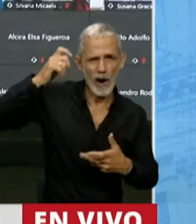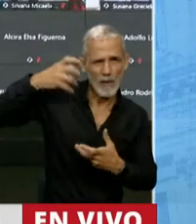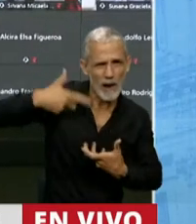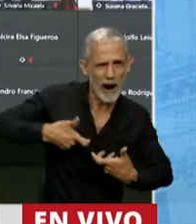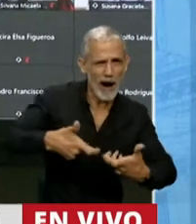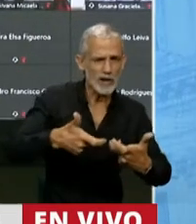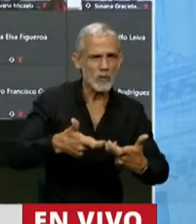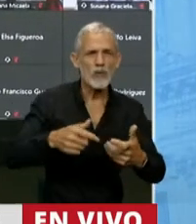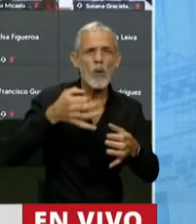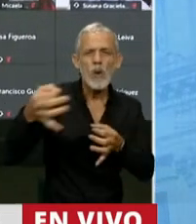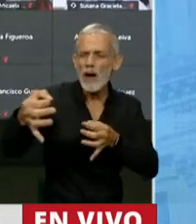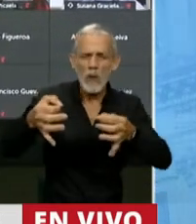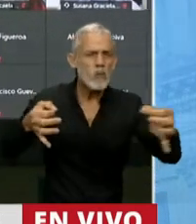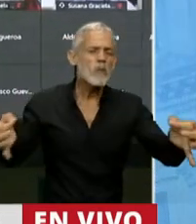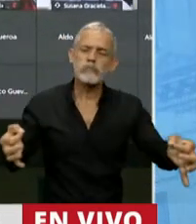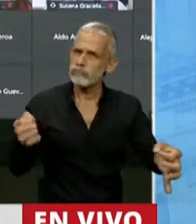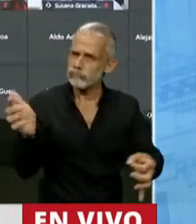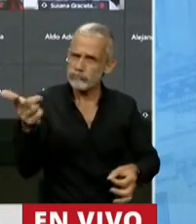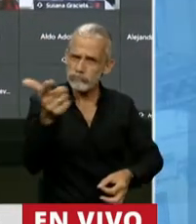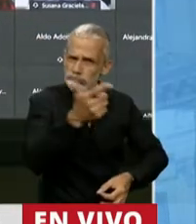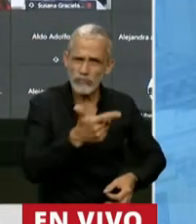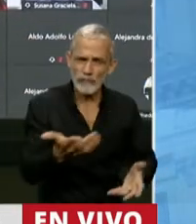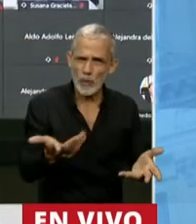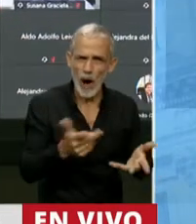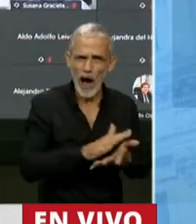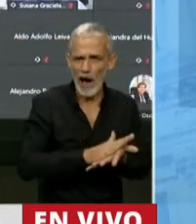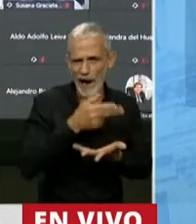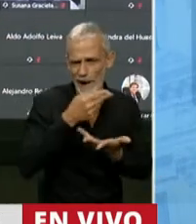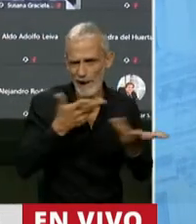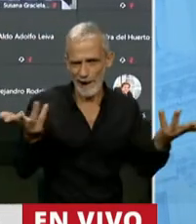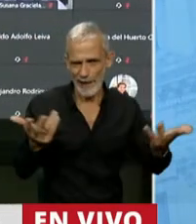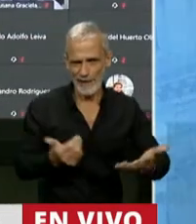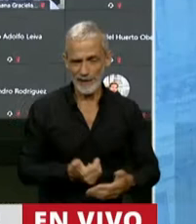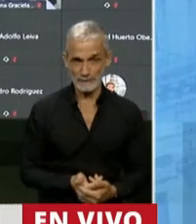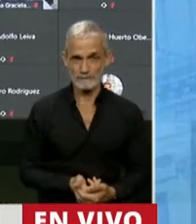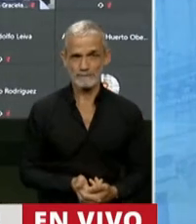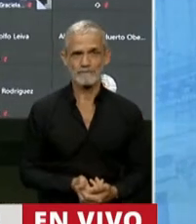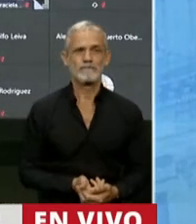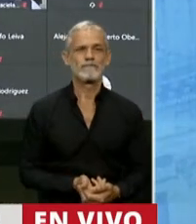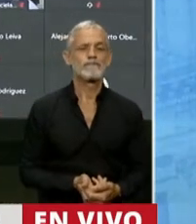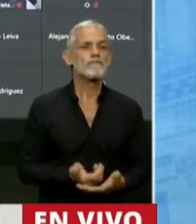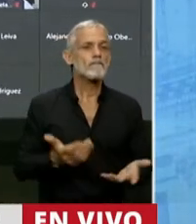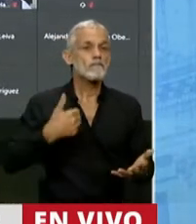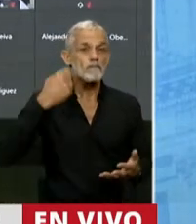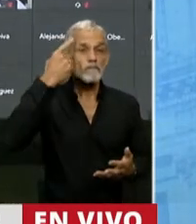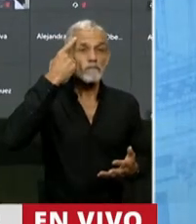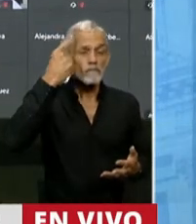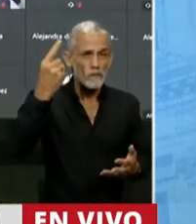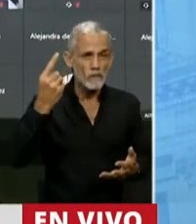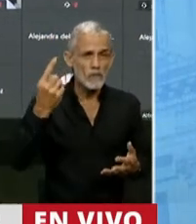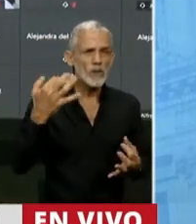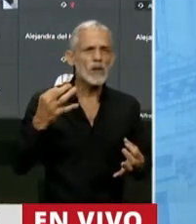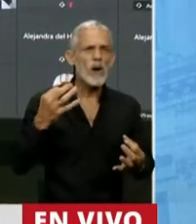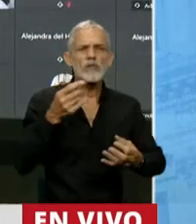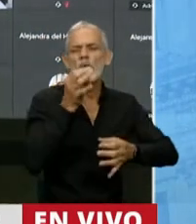que en muchos pueblos del interior todavía falta subsanar. Por eso creo, señor Presidente, que no debe ser la